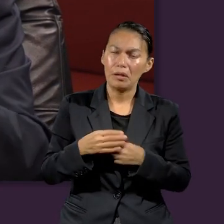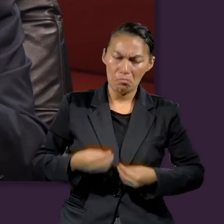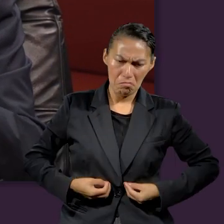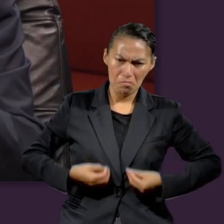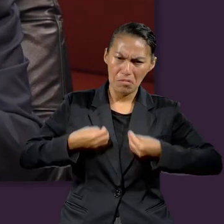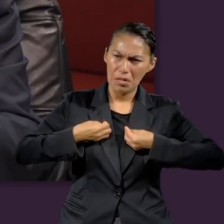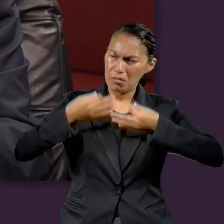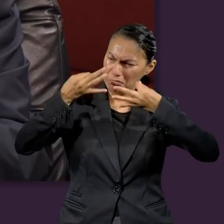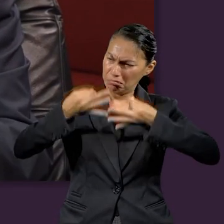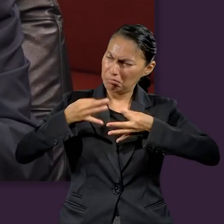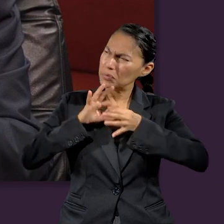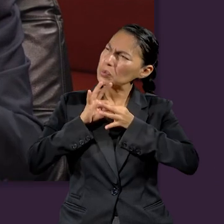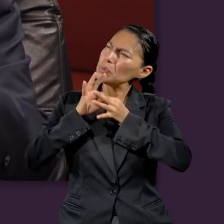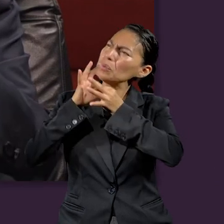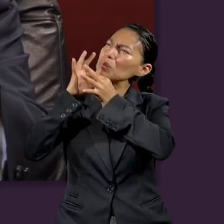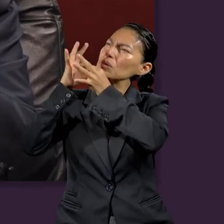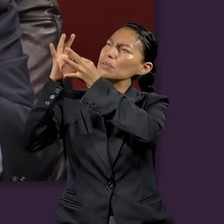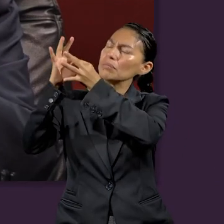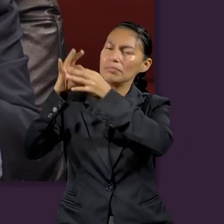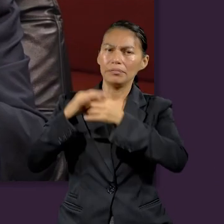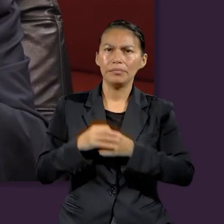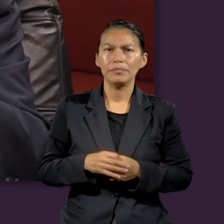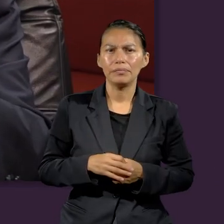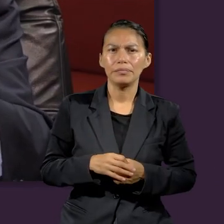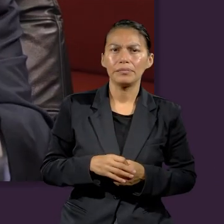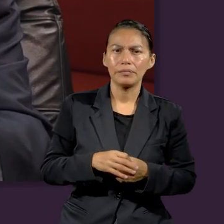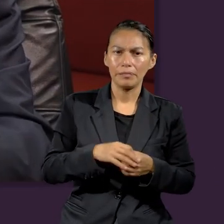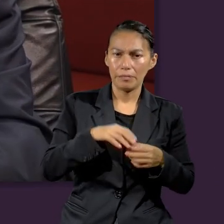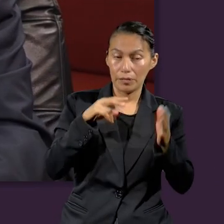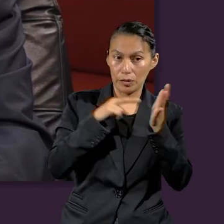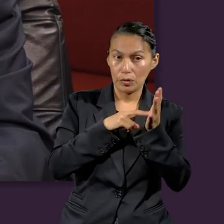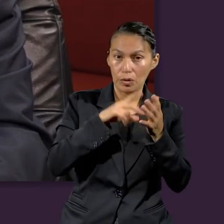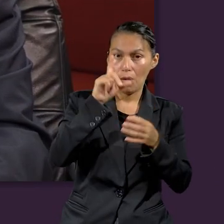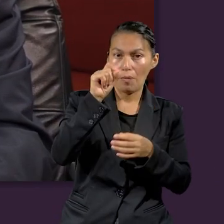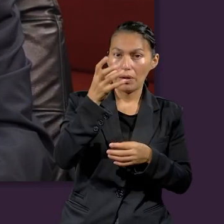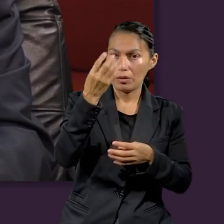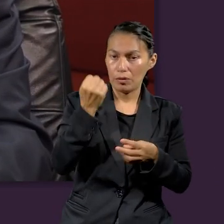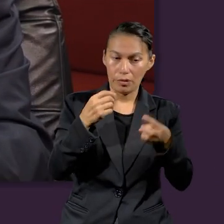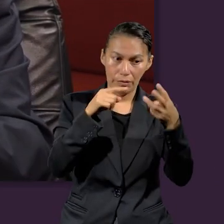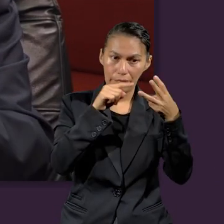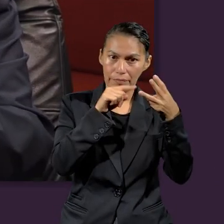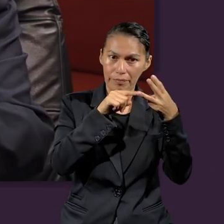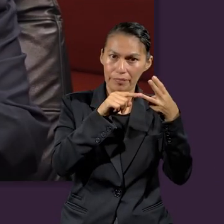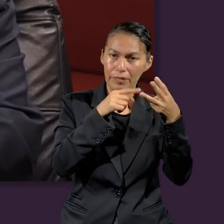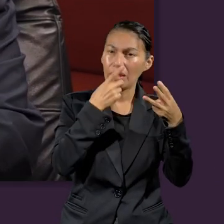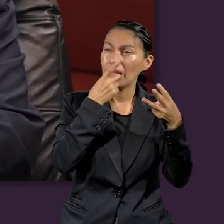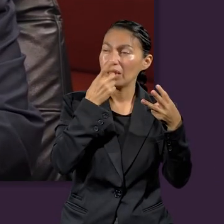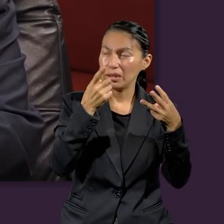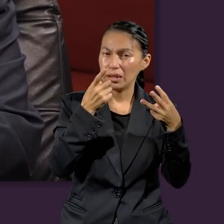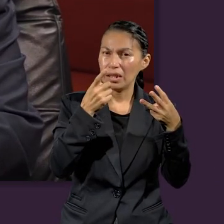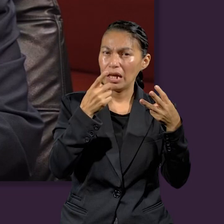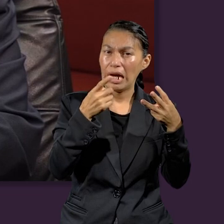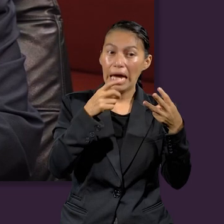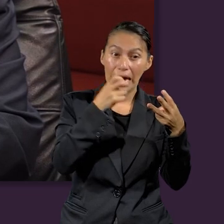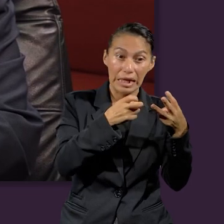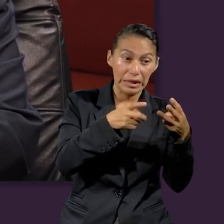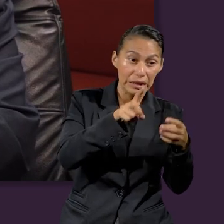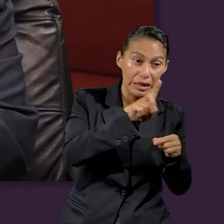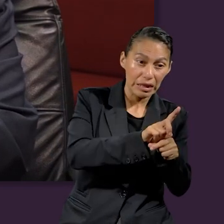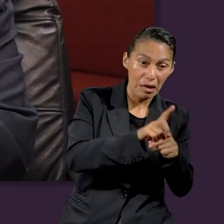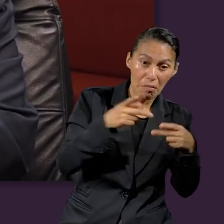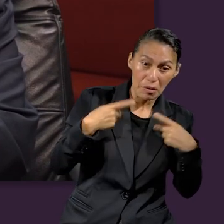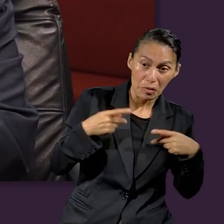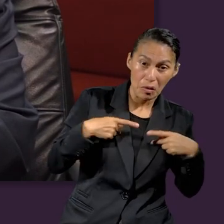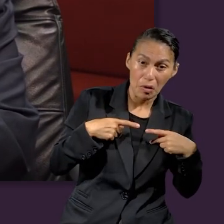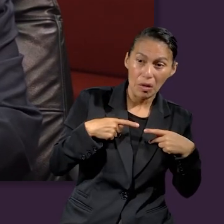para ponernos a cuentas con Él y vivir una vida de armonía con nuestro Padre Celestial. Y el versículo 29 dice que